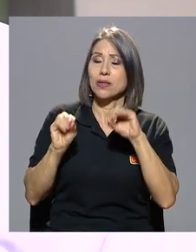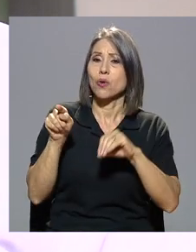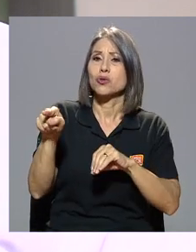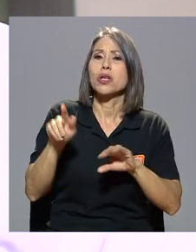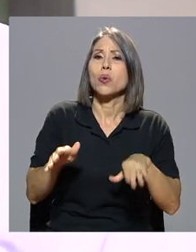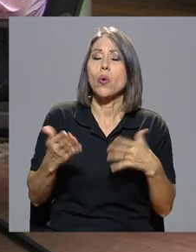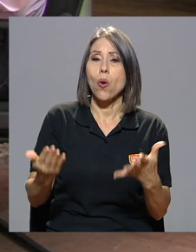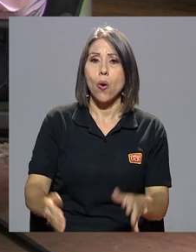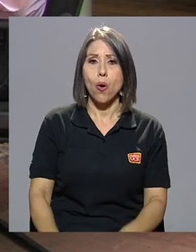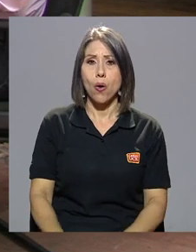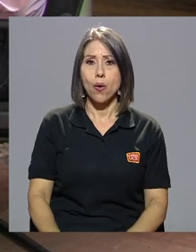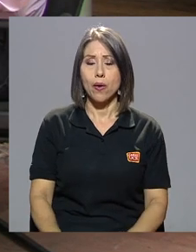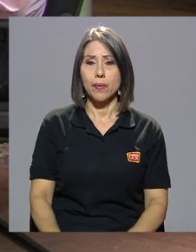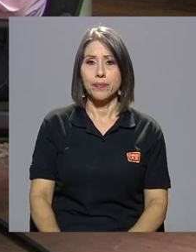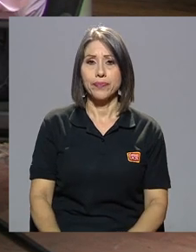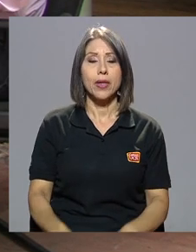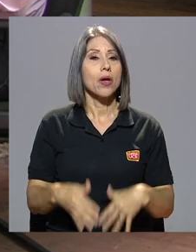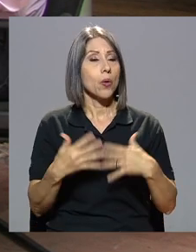padre a hacer eso?